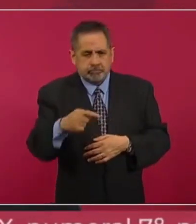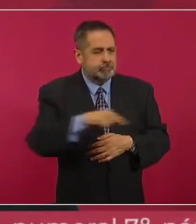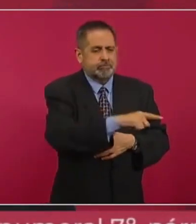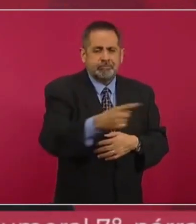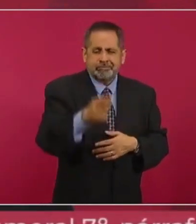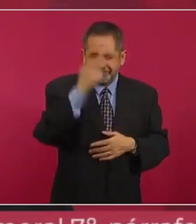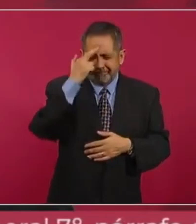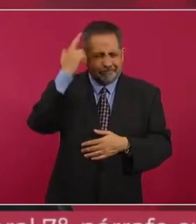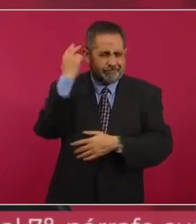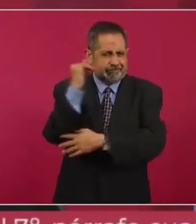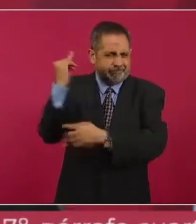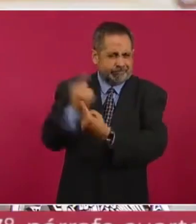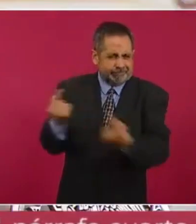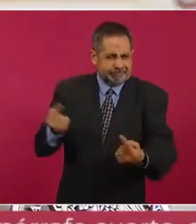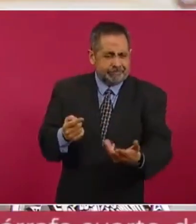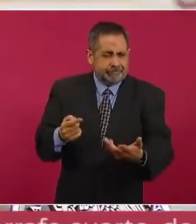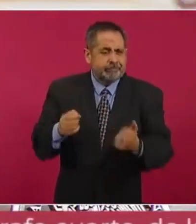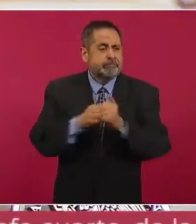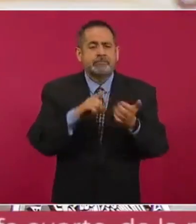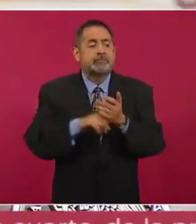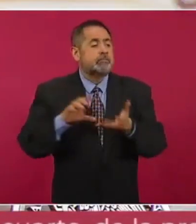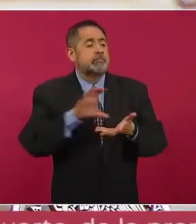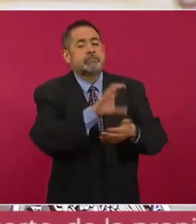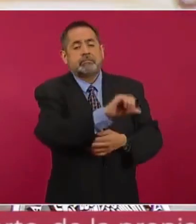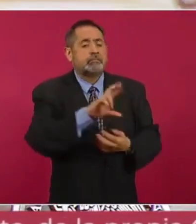guarderías con particulares,